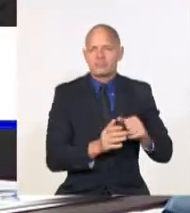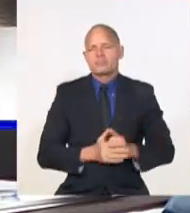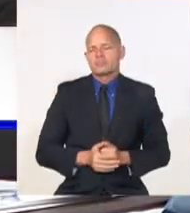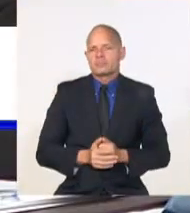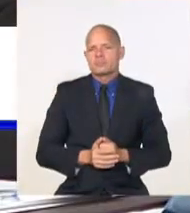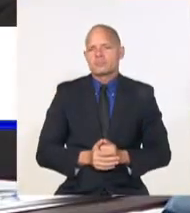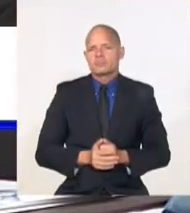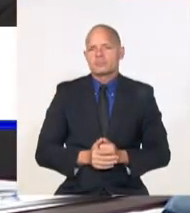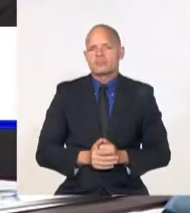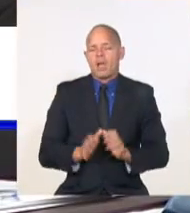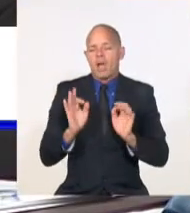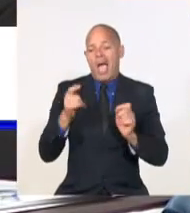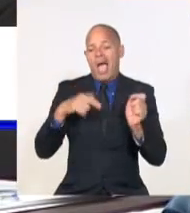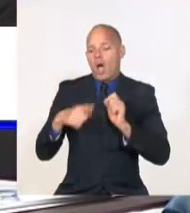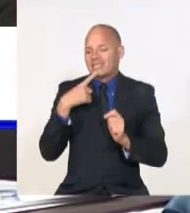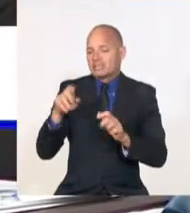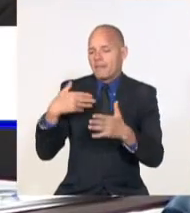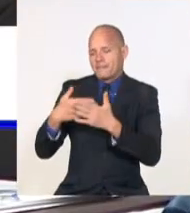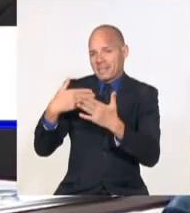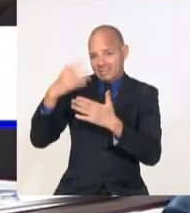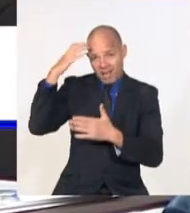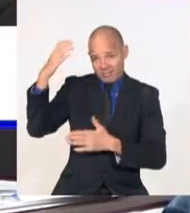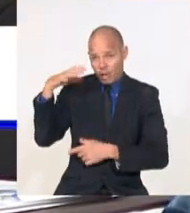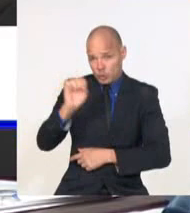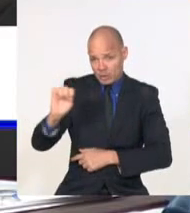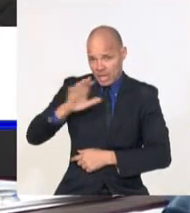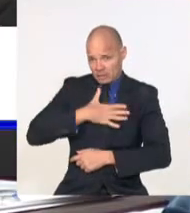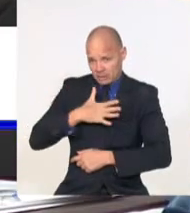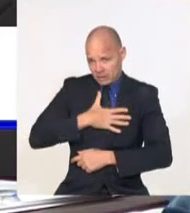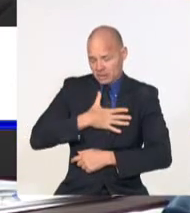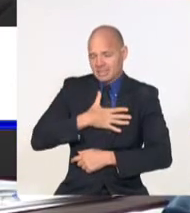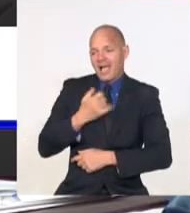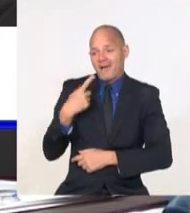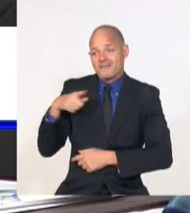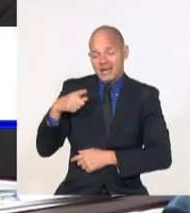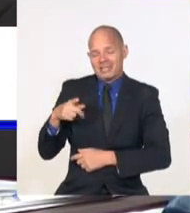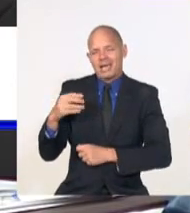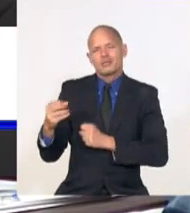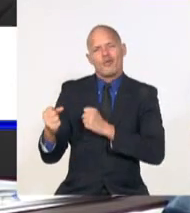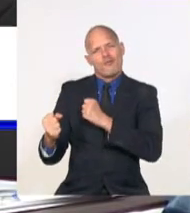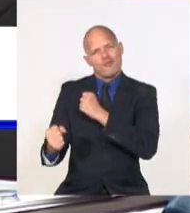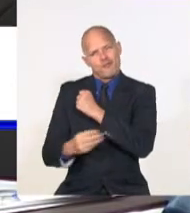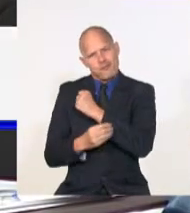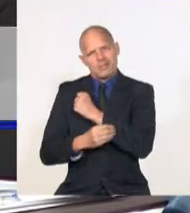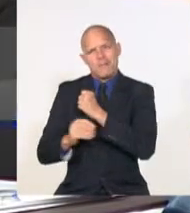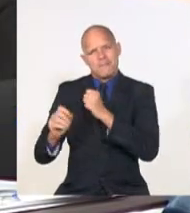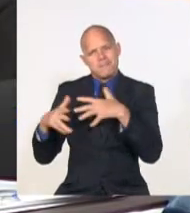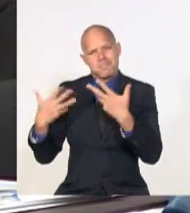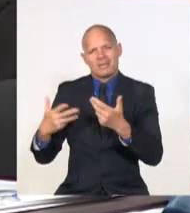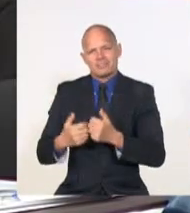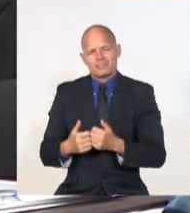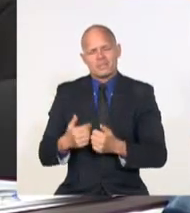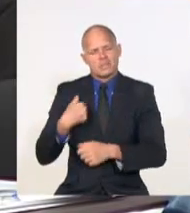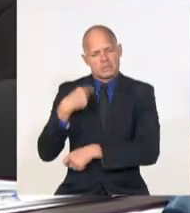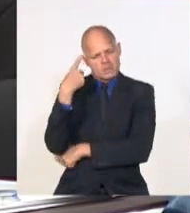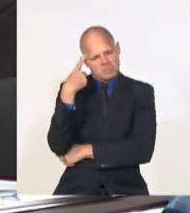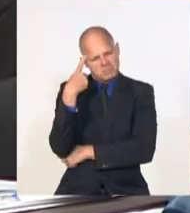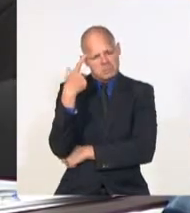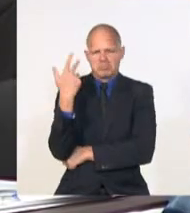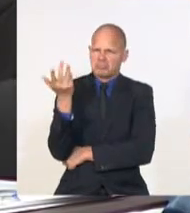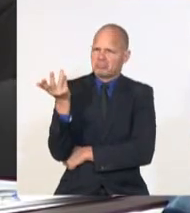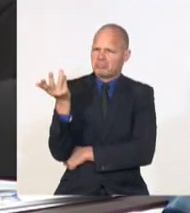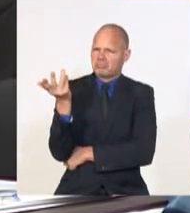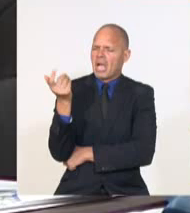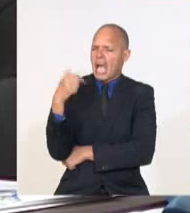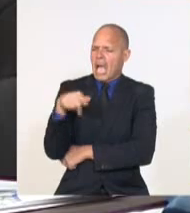las empresas estatales socialistas. Y yo me pregunto, casi todos los productores hoy somos